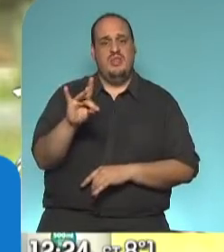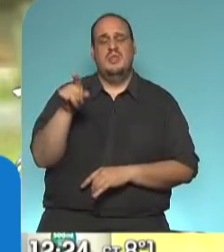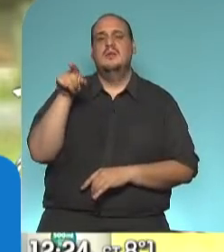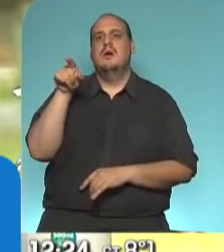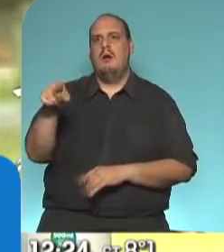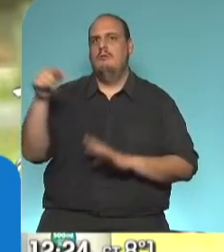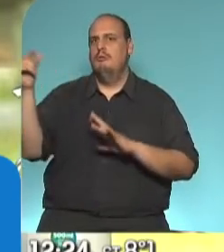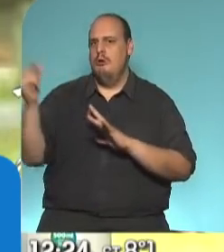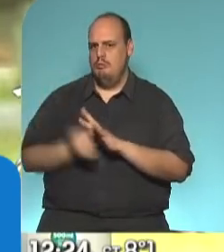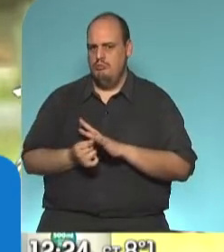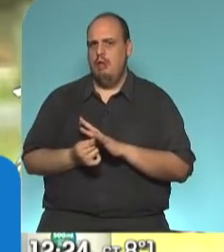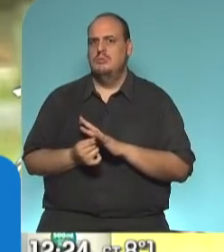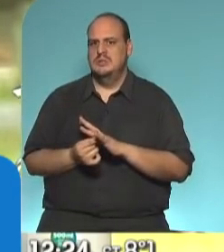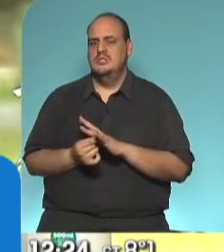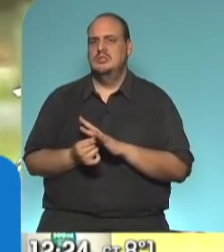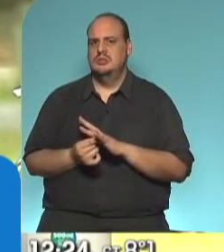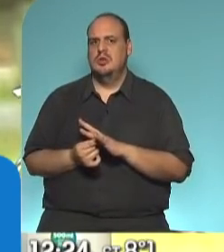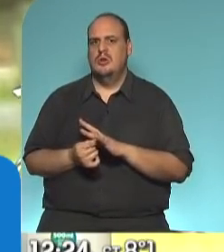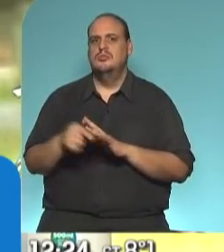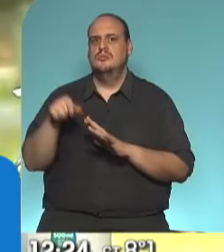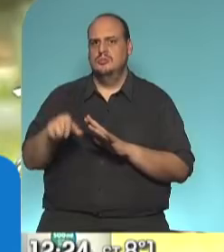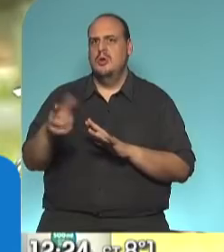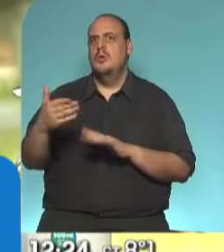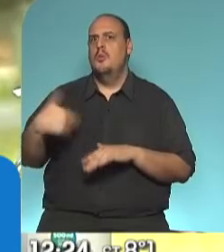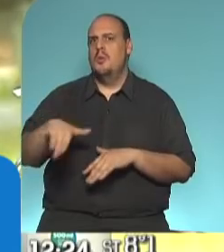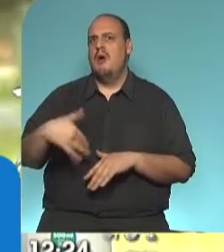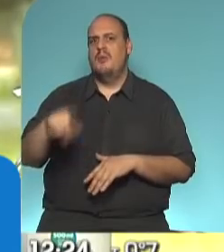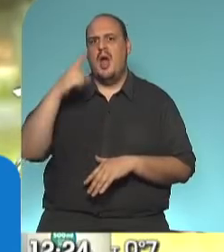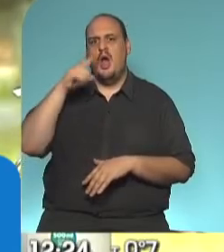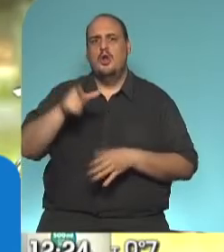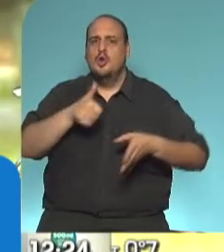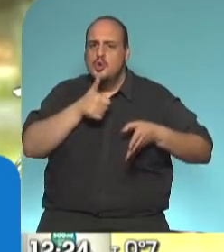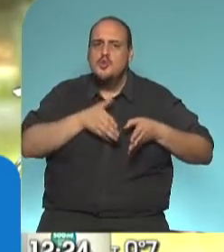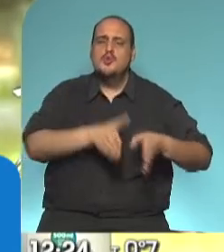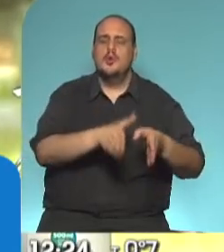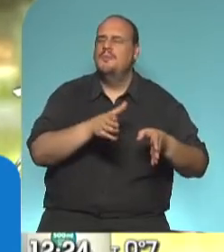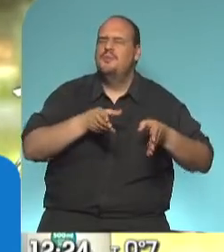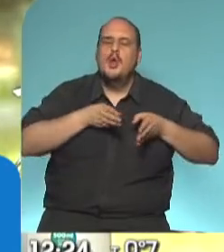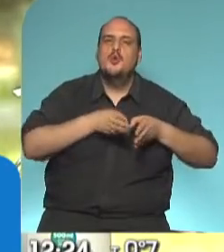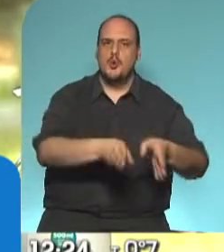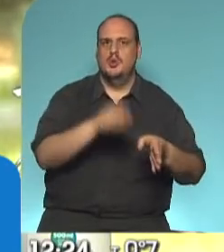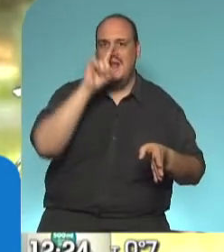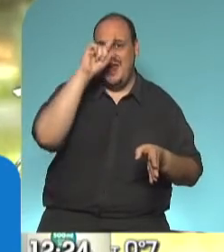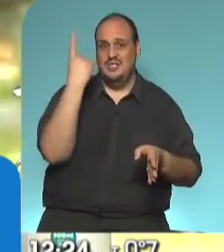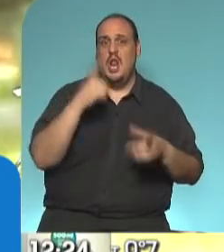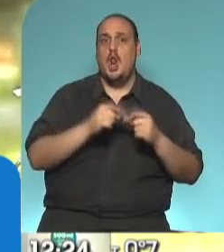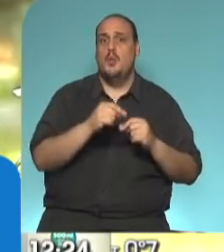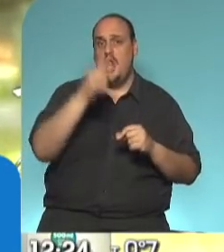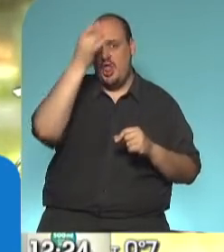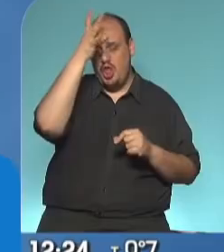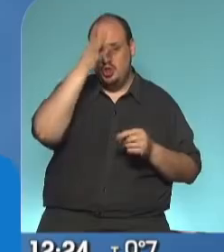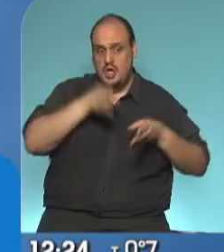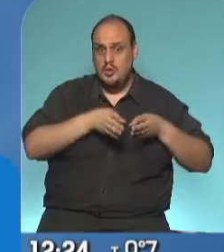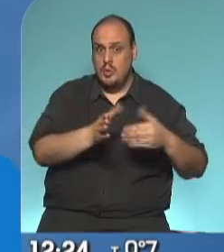compromisos que hoy se están haciendo efectivos. Ruta Nacional número 12, terminar esa ruta e